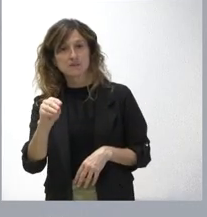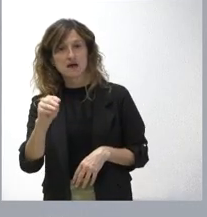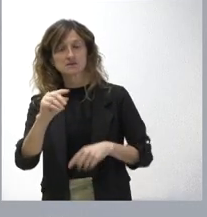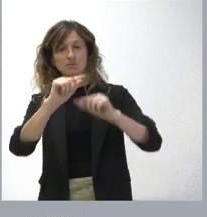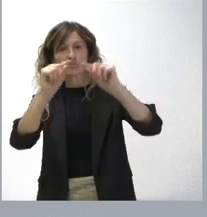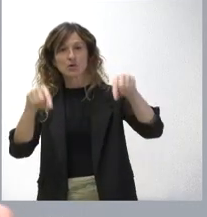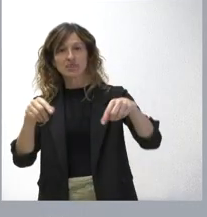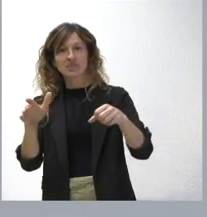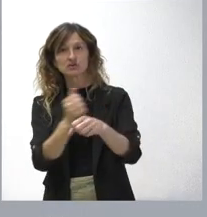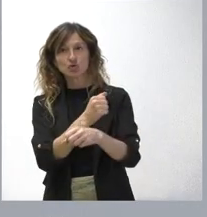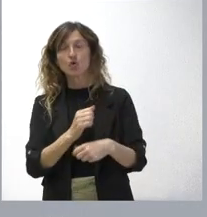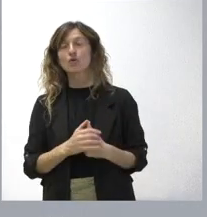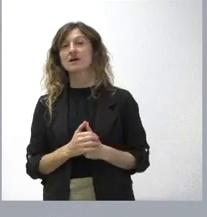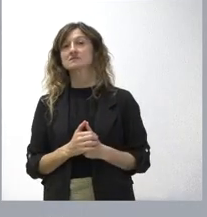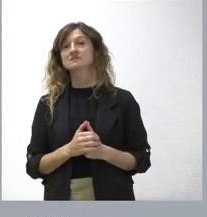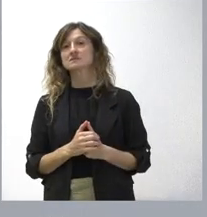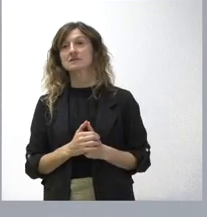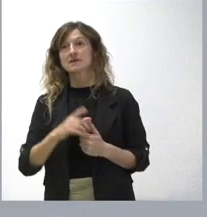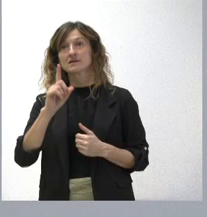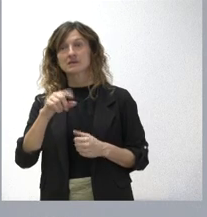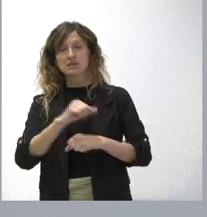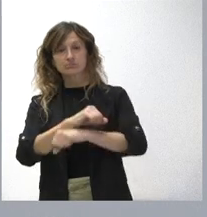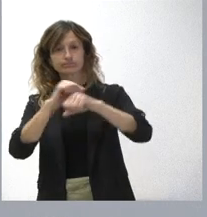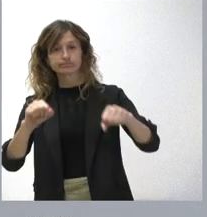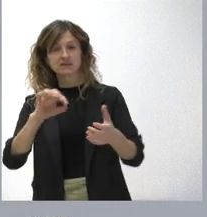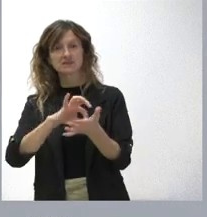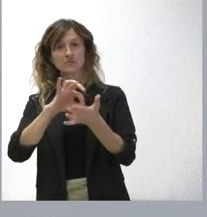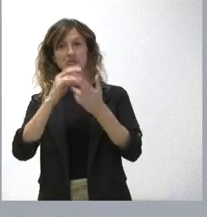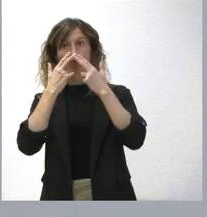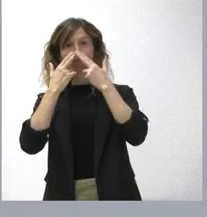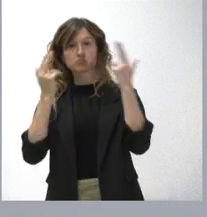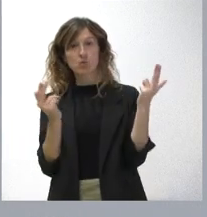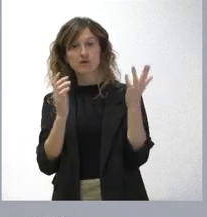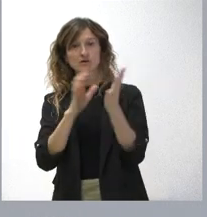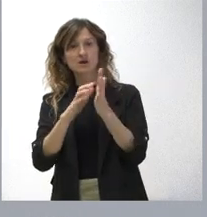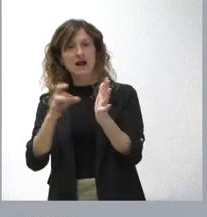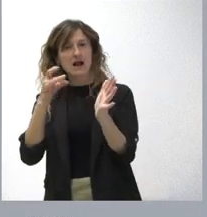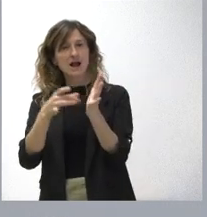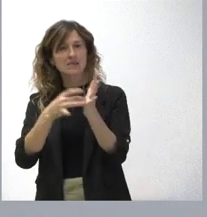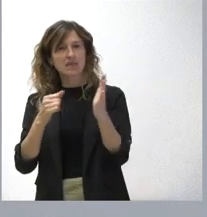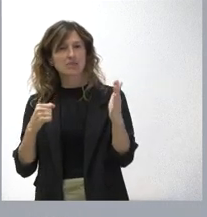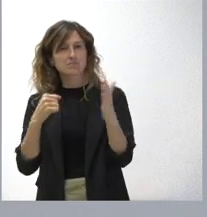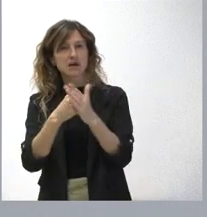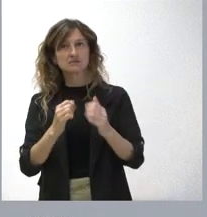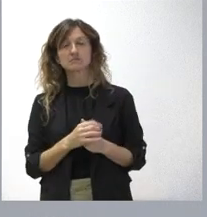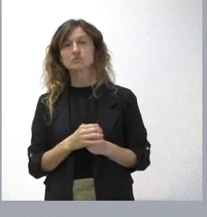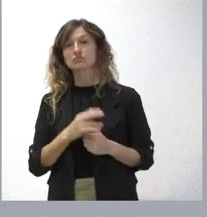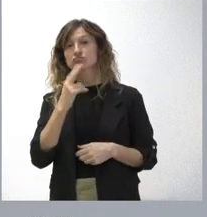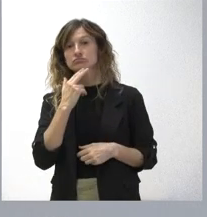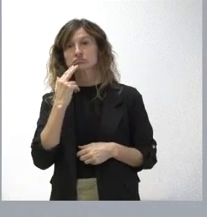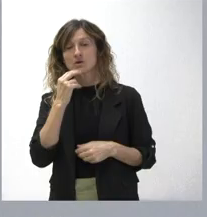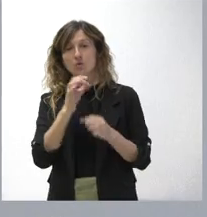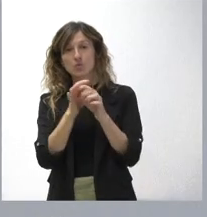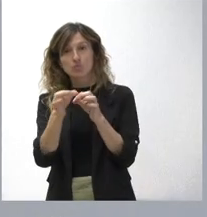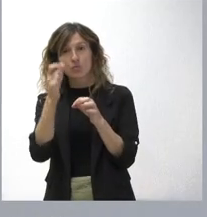las provincias. Va a permitir consolidar unos servicios públicos que en Castilla y León son de la máxima calidad. Y va a permitir comprometernos con el mundo